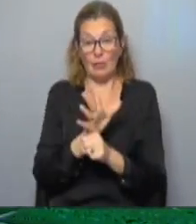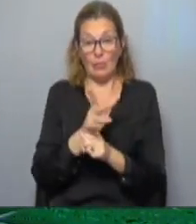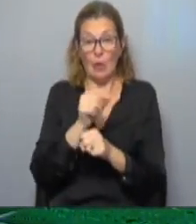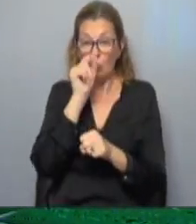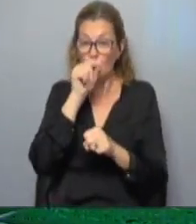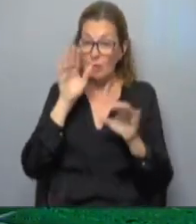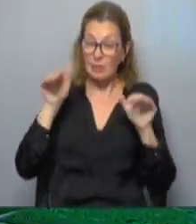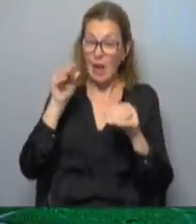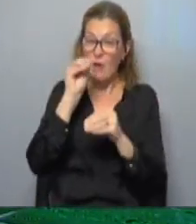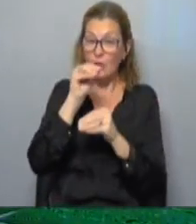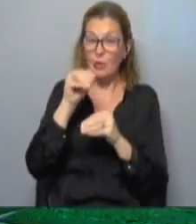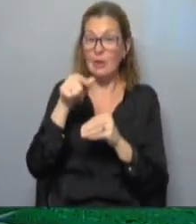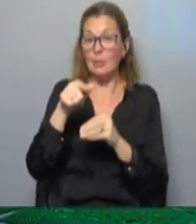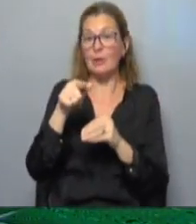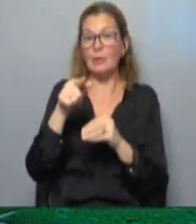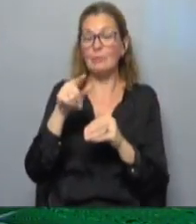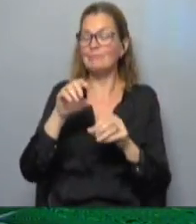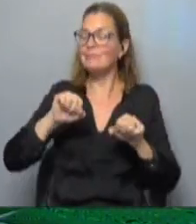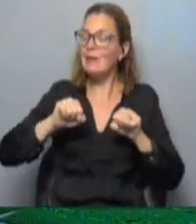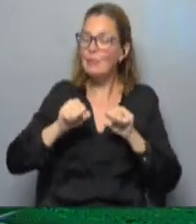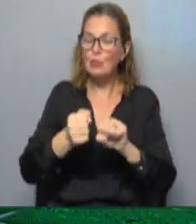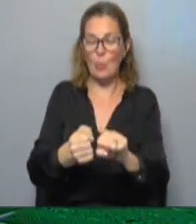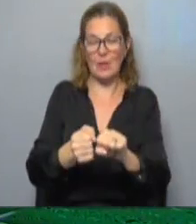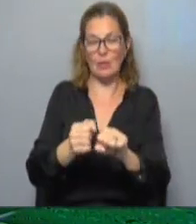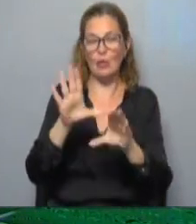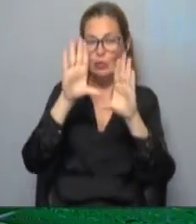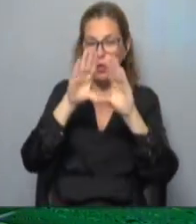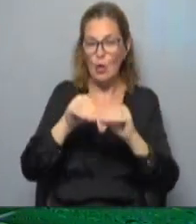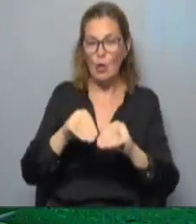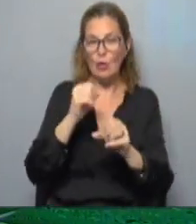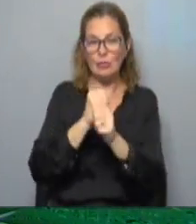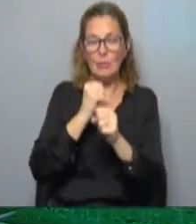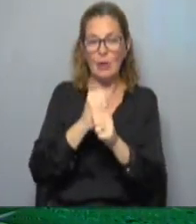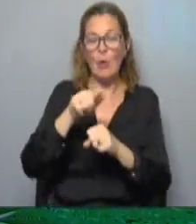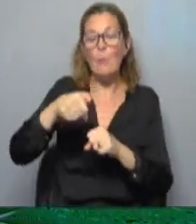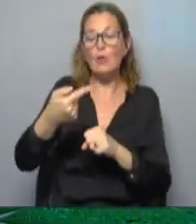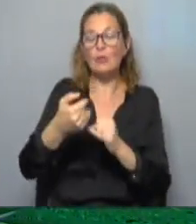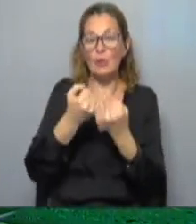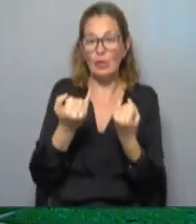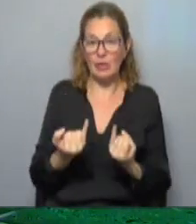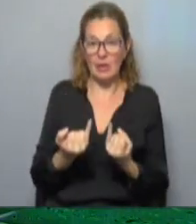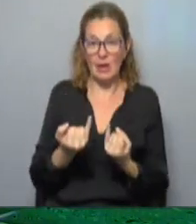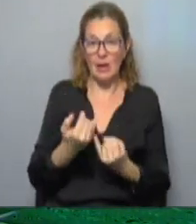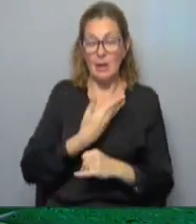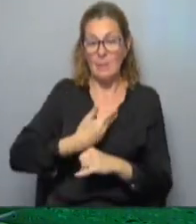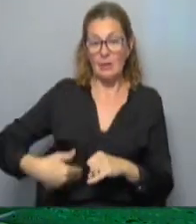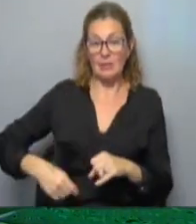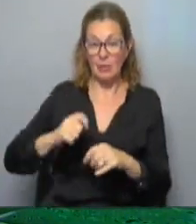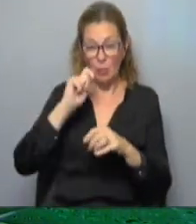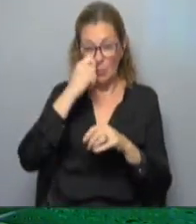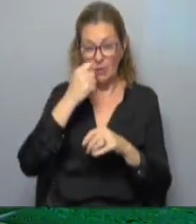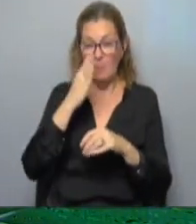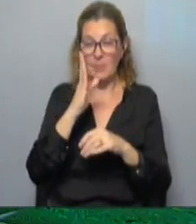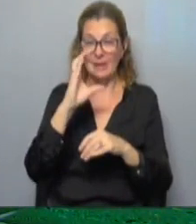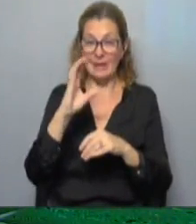tuit. Comunicó que por este motivo debió cancelar todas las actividades durante los próximos días. El mandatario se hizo un test de